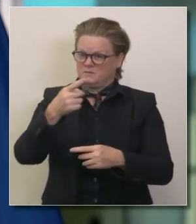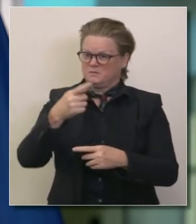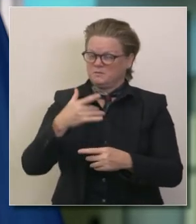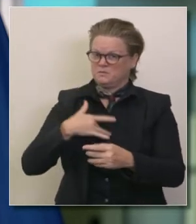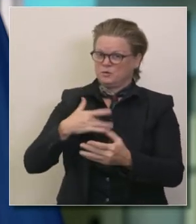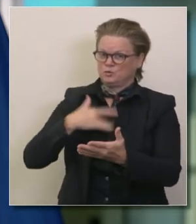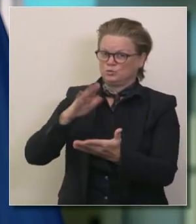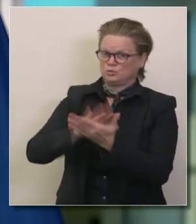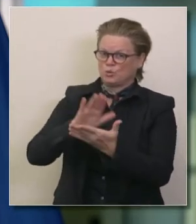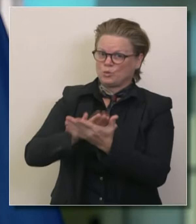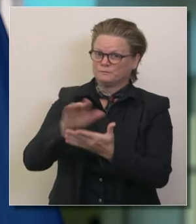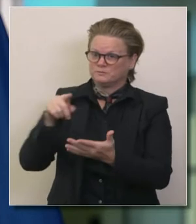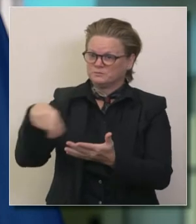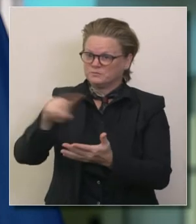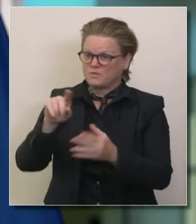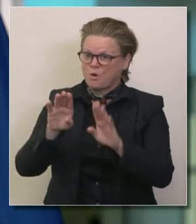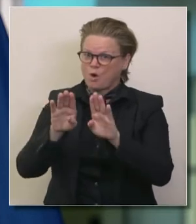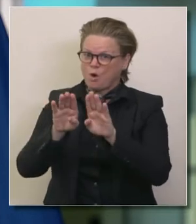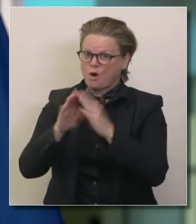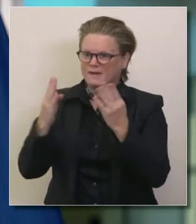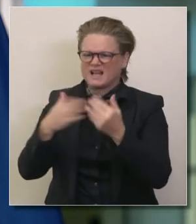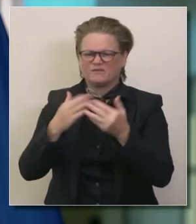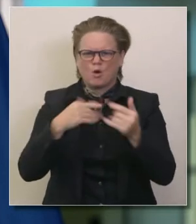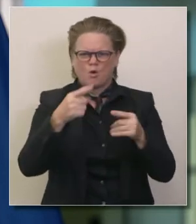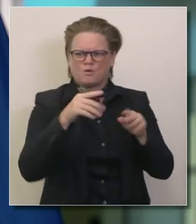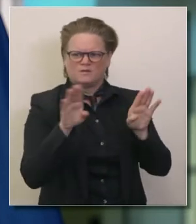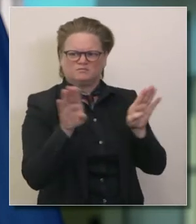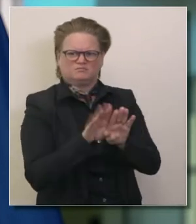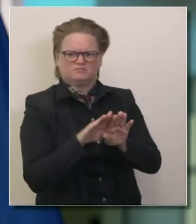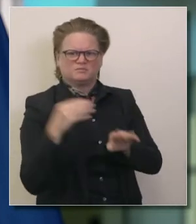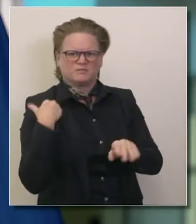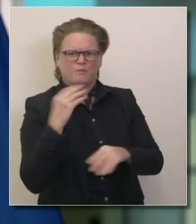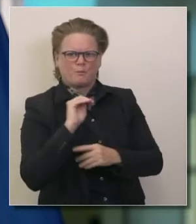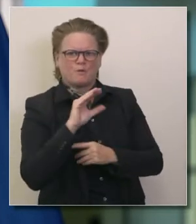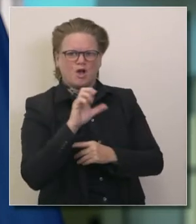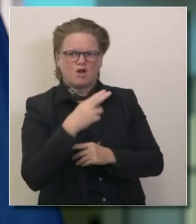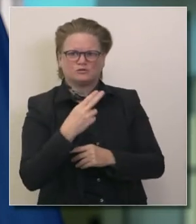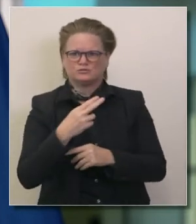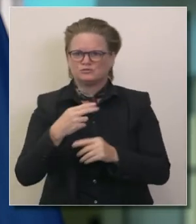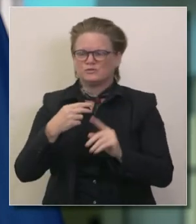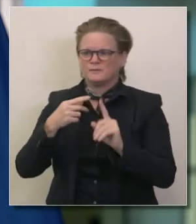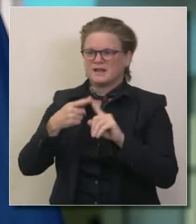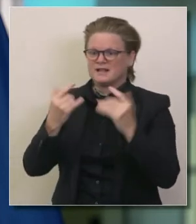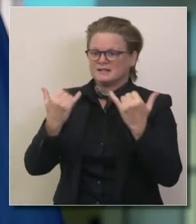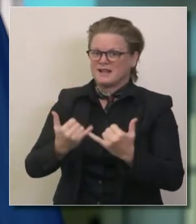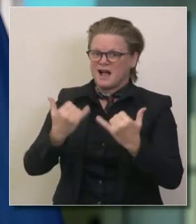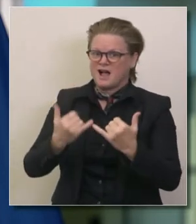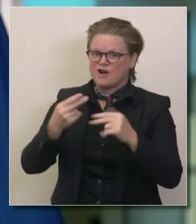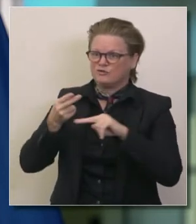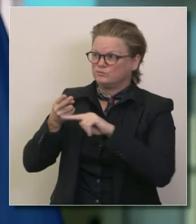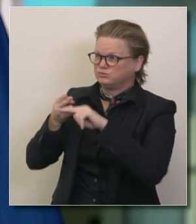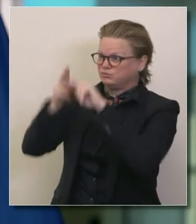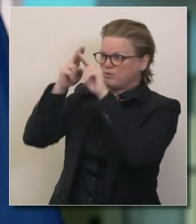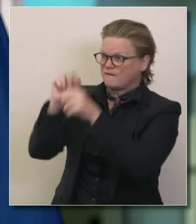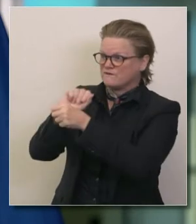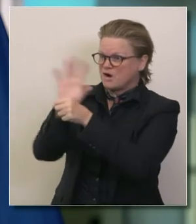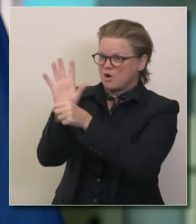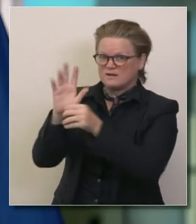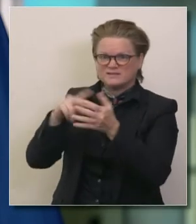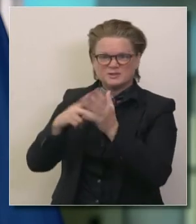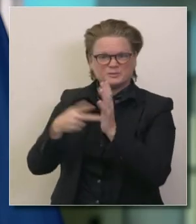lo que pensó de en abrir las escuelas después de cerrarlas en marzo y usted